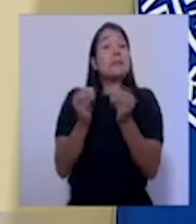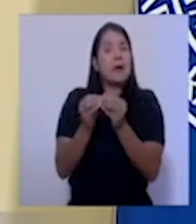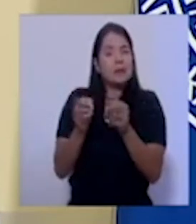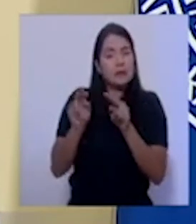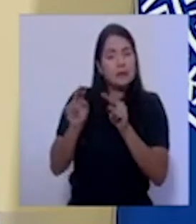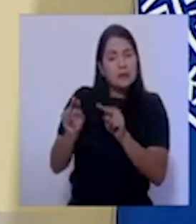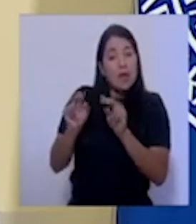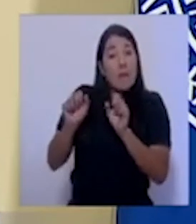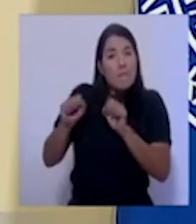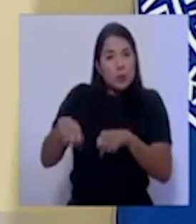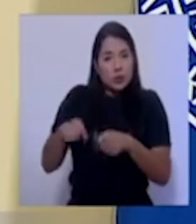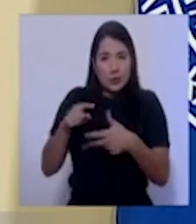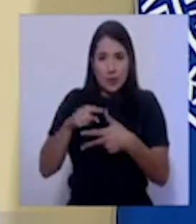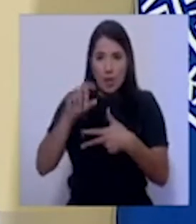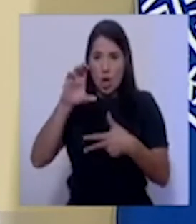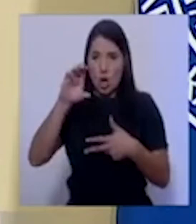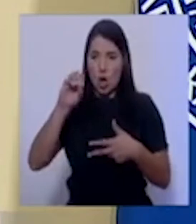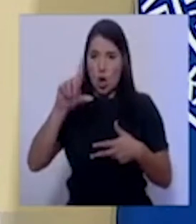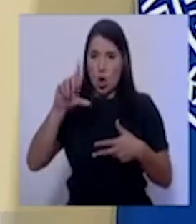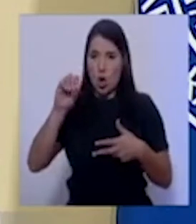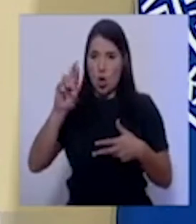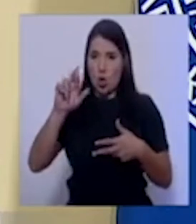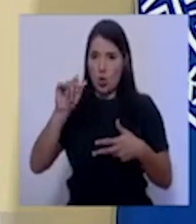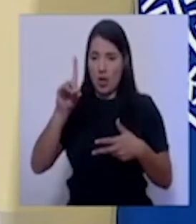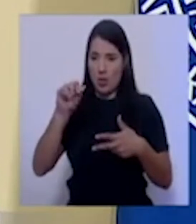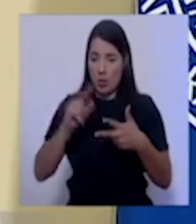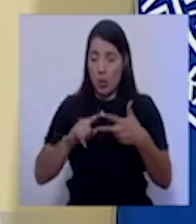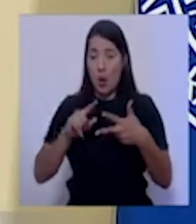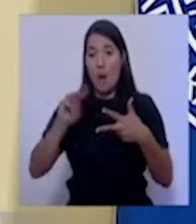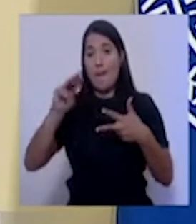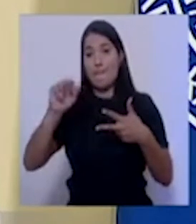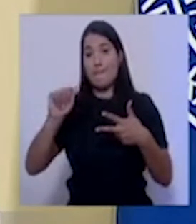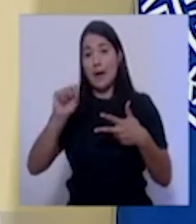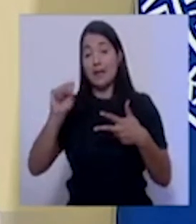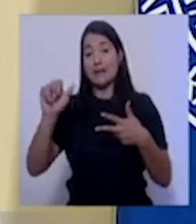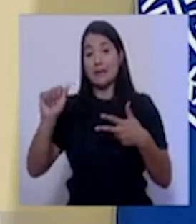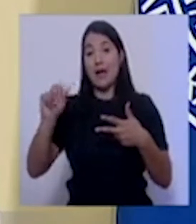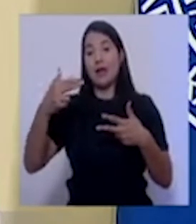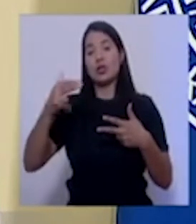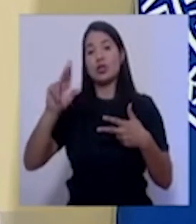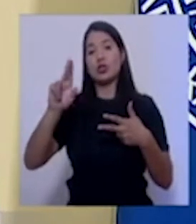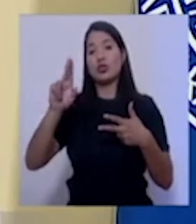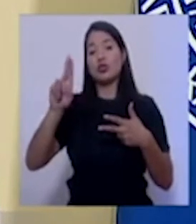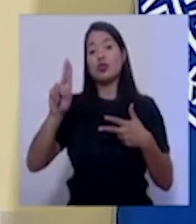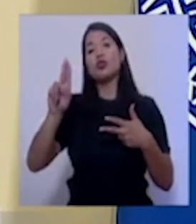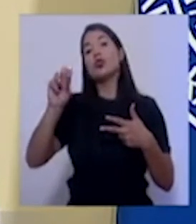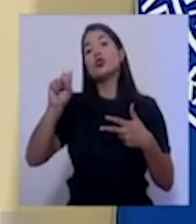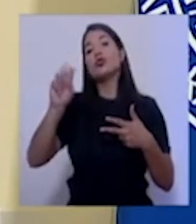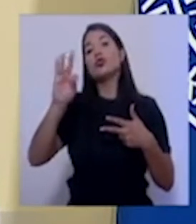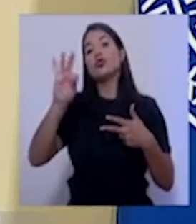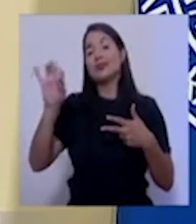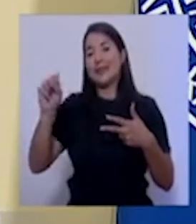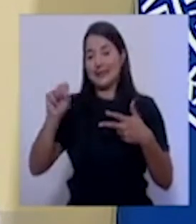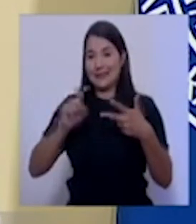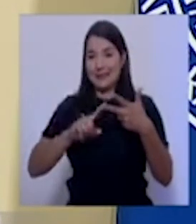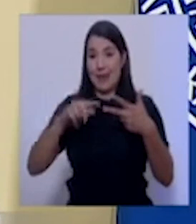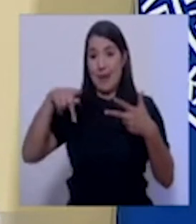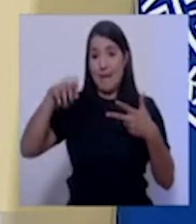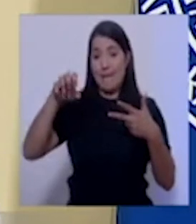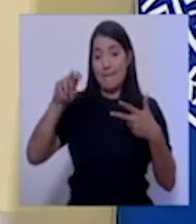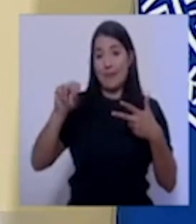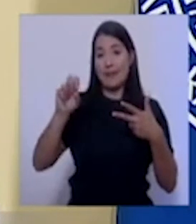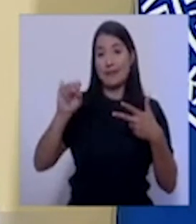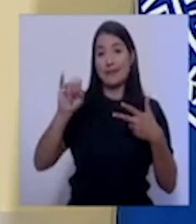Colorado, Massachusetts y Pensilvania, donde de mantenerse la tendencia que tienen,